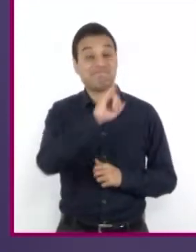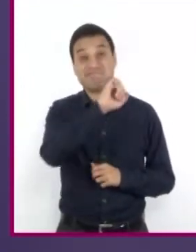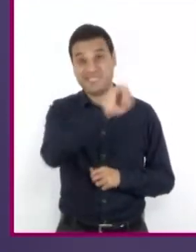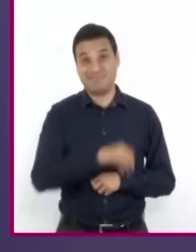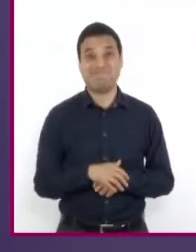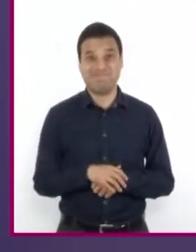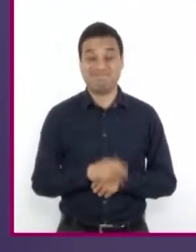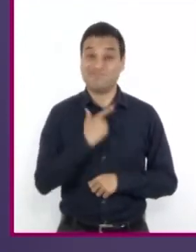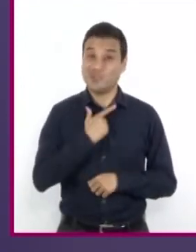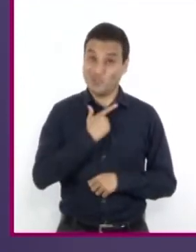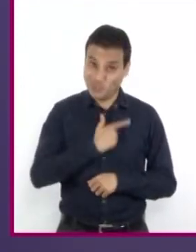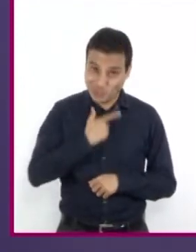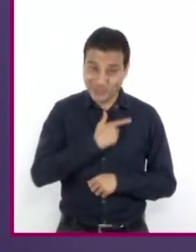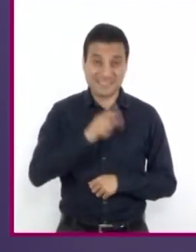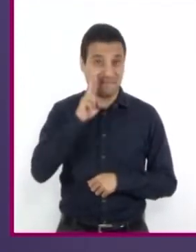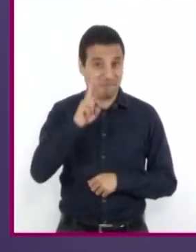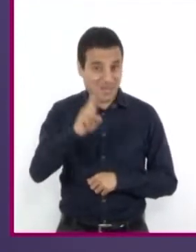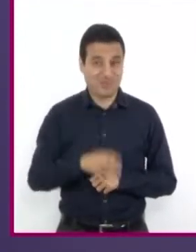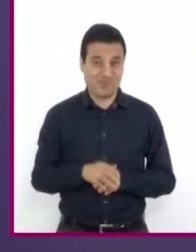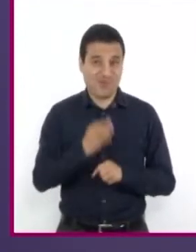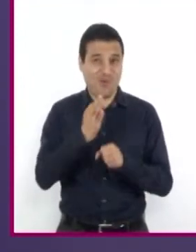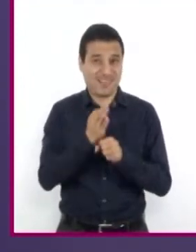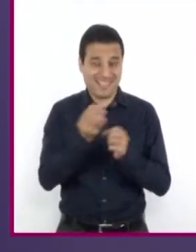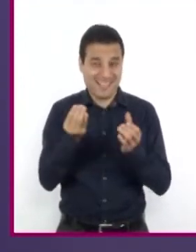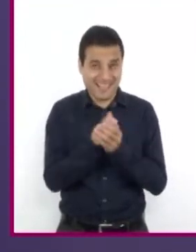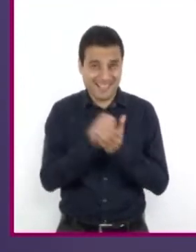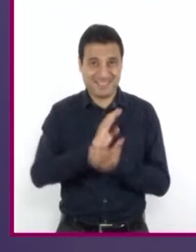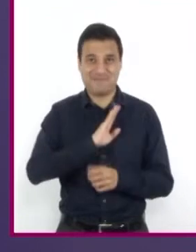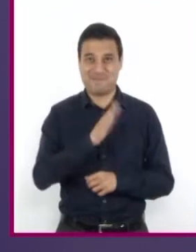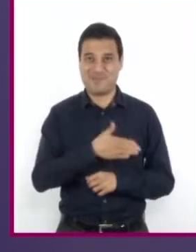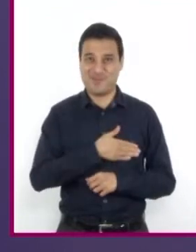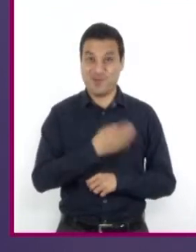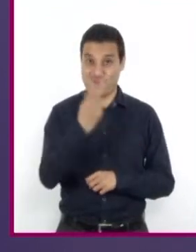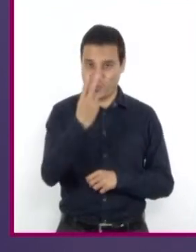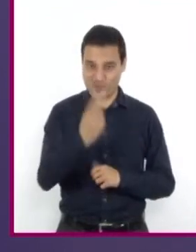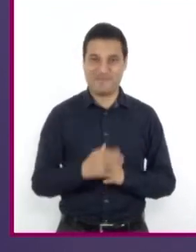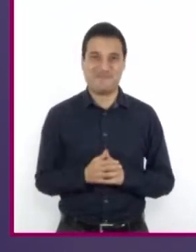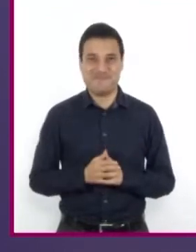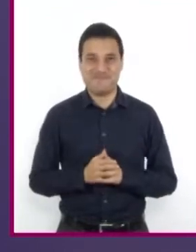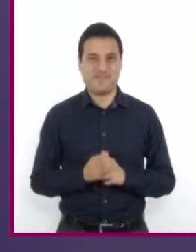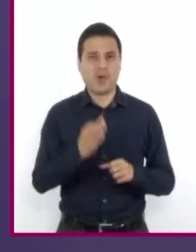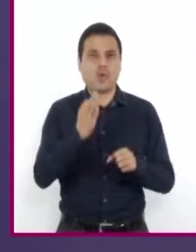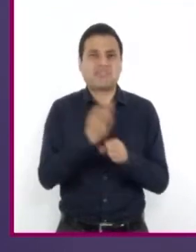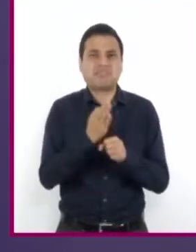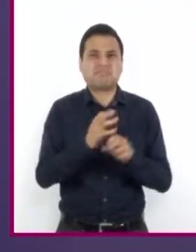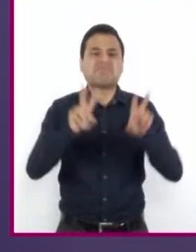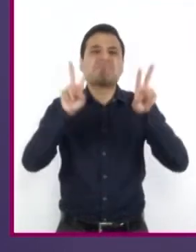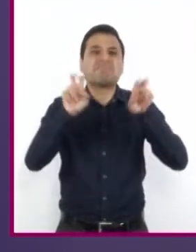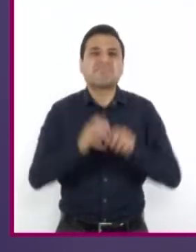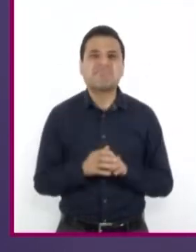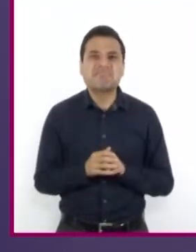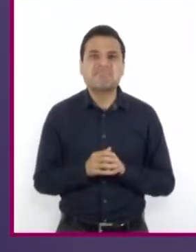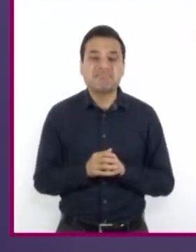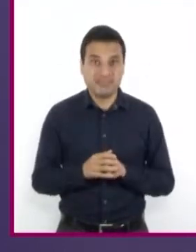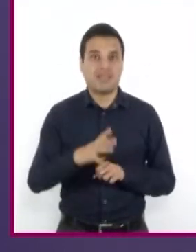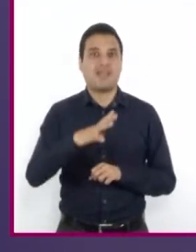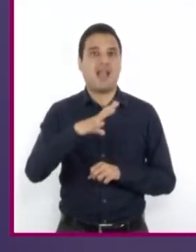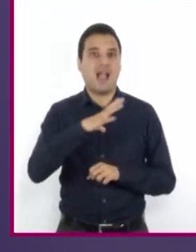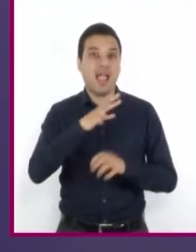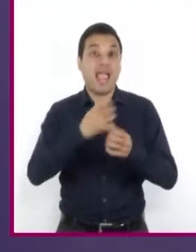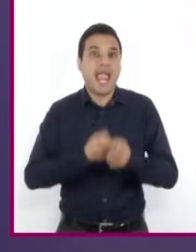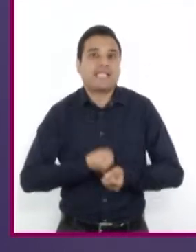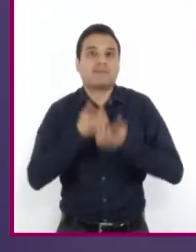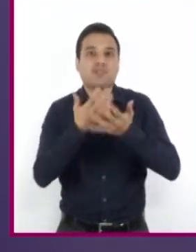es un gusto encontrarnos en una sesión más de Lengua Materna 2. En esta sesión hablaremos sobre riqueza y variedad de las